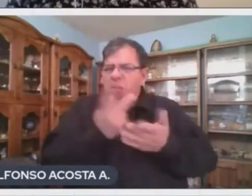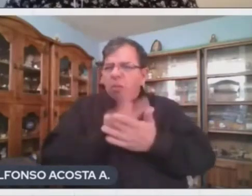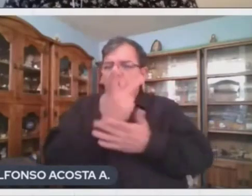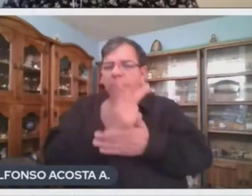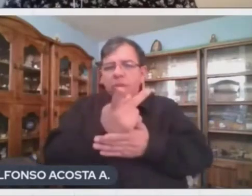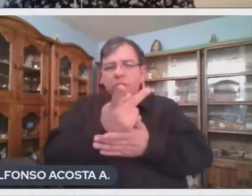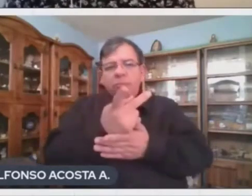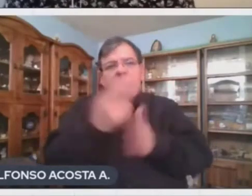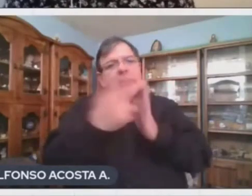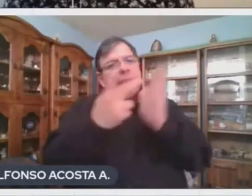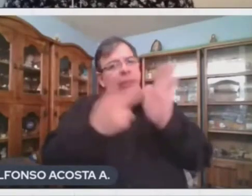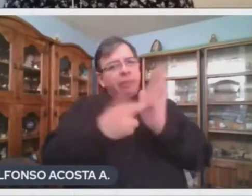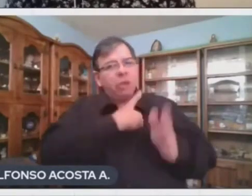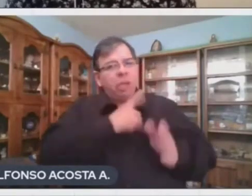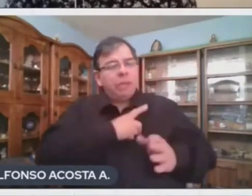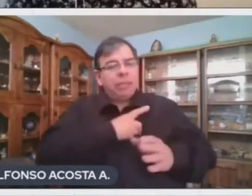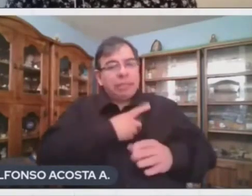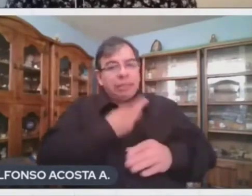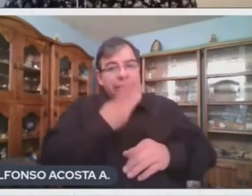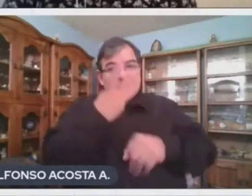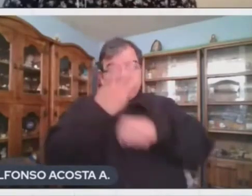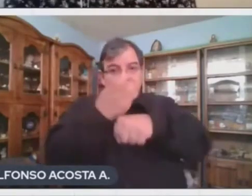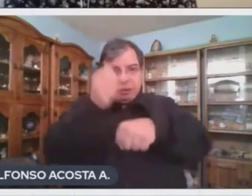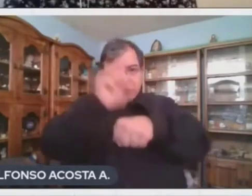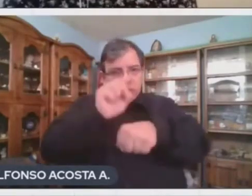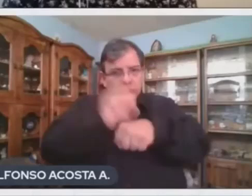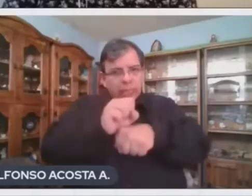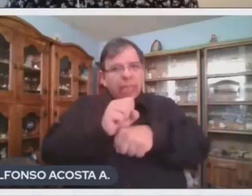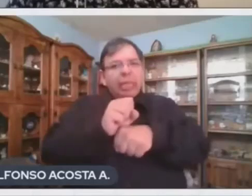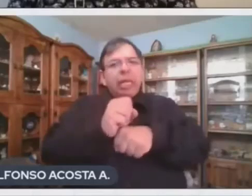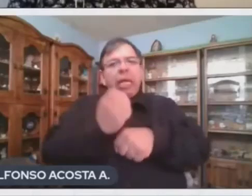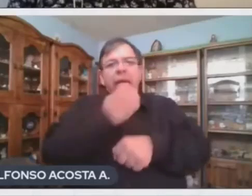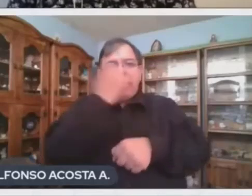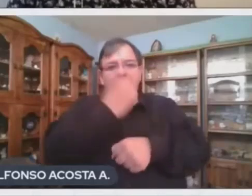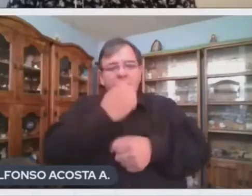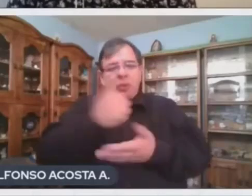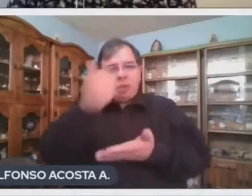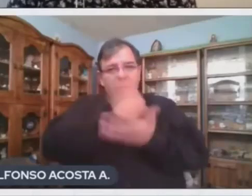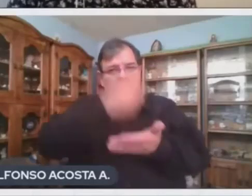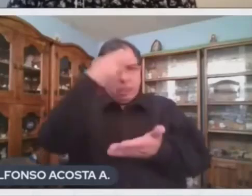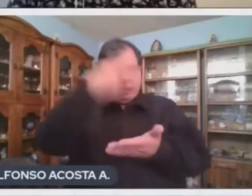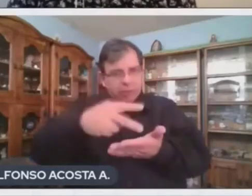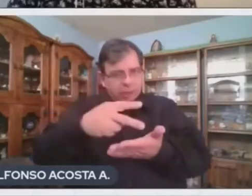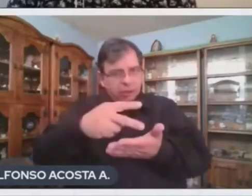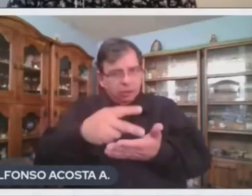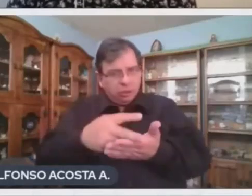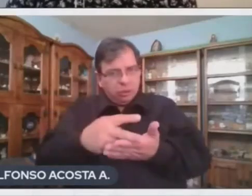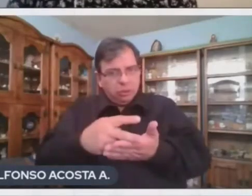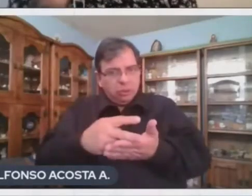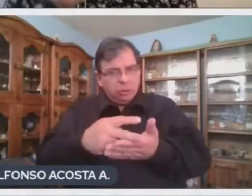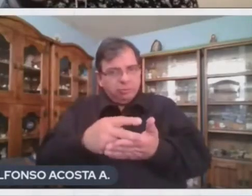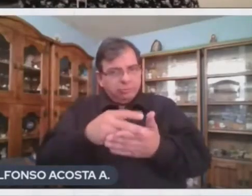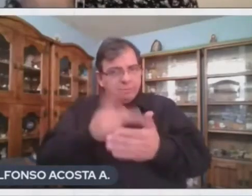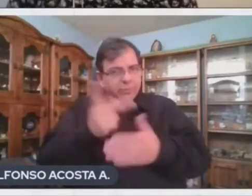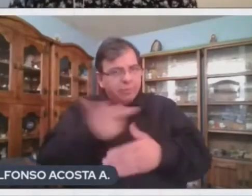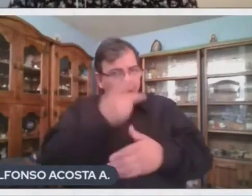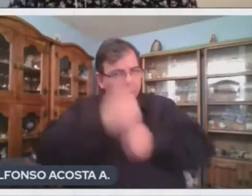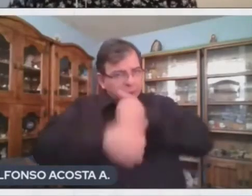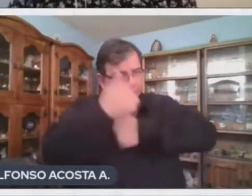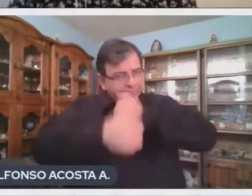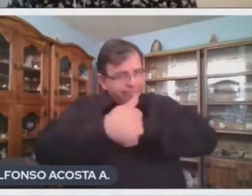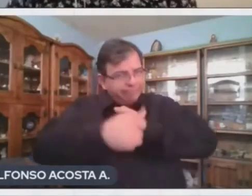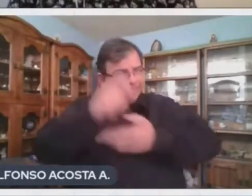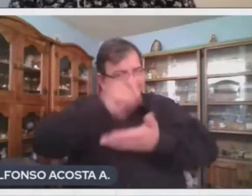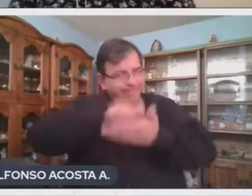secundaria y estudias en una secundaria de aquí de la Ciudad de México. Anoten las preguntas reto y estén listos para